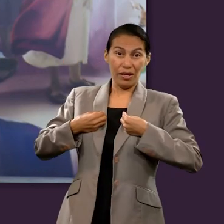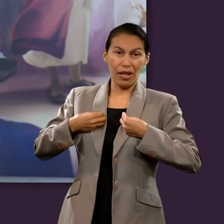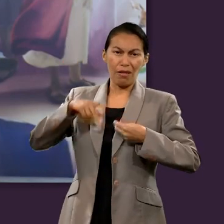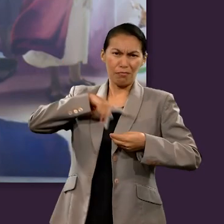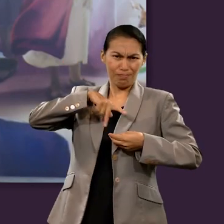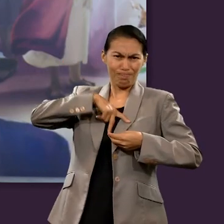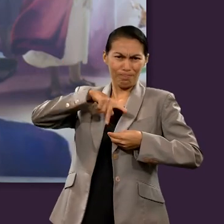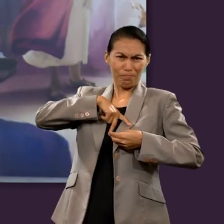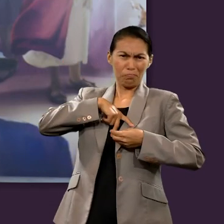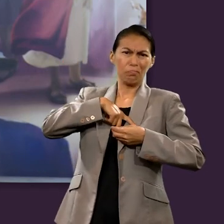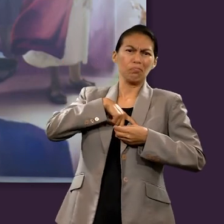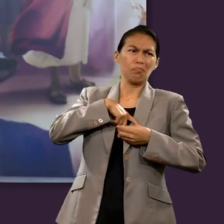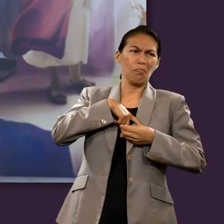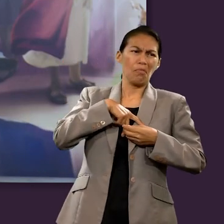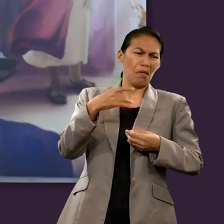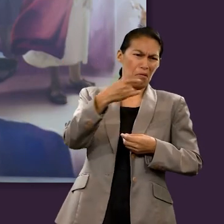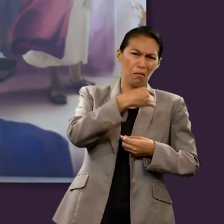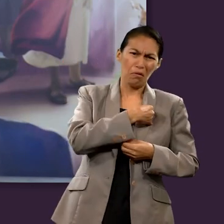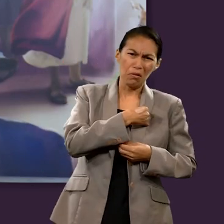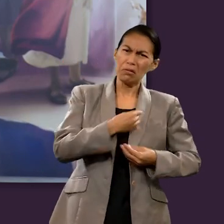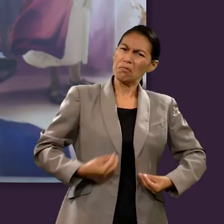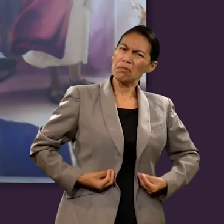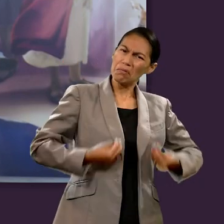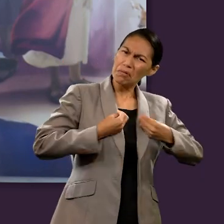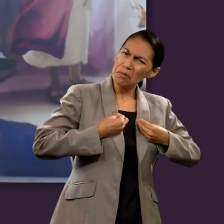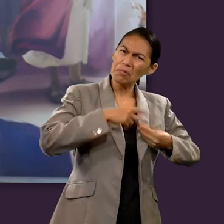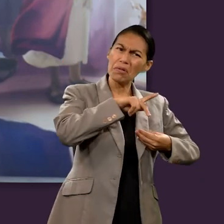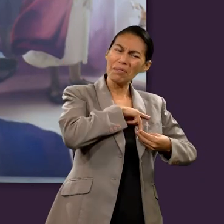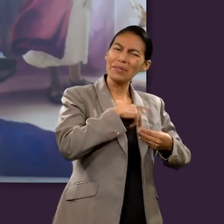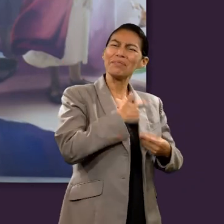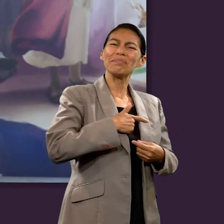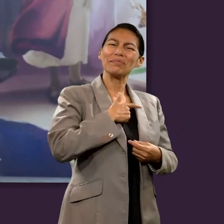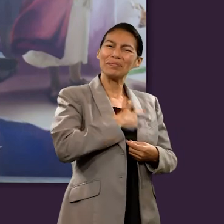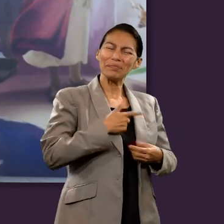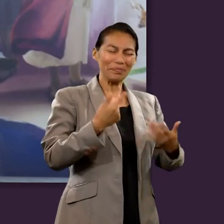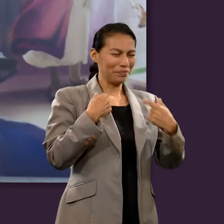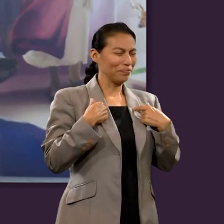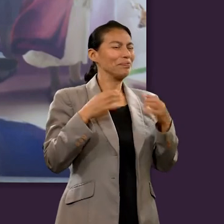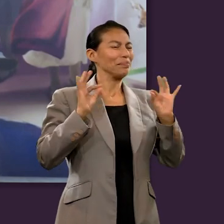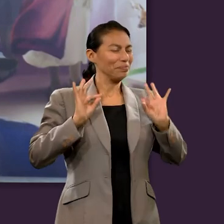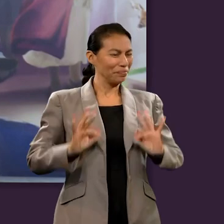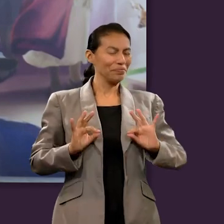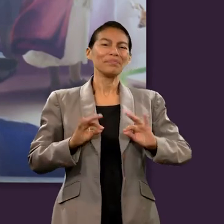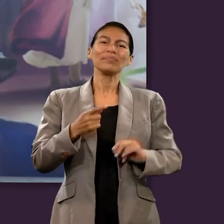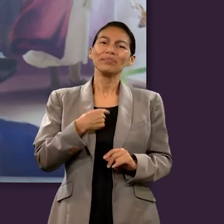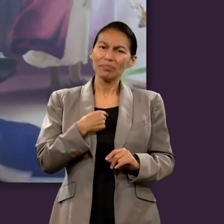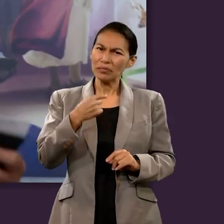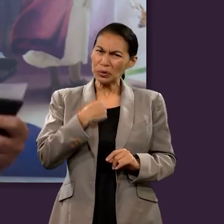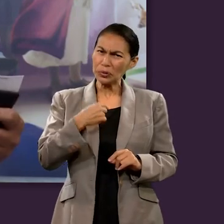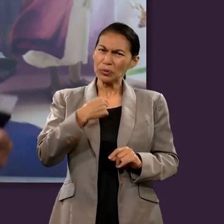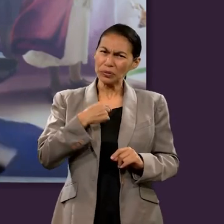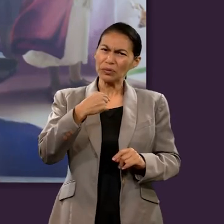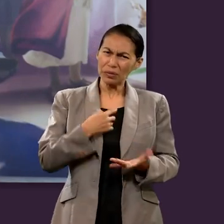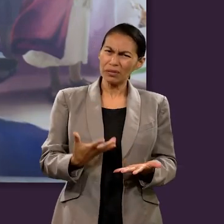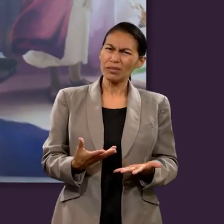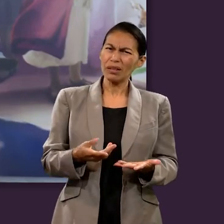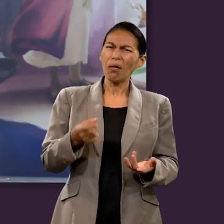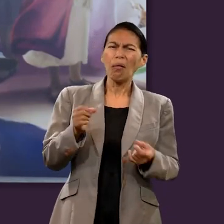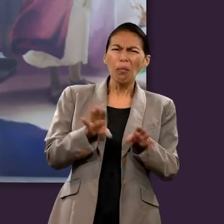a quien le entrego la vida si yo guardo la vida para mí mismo vivirla de una manera egoísta para